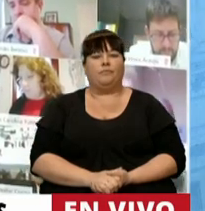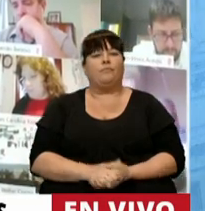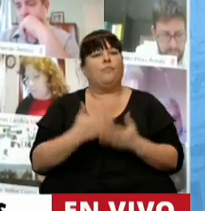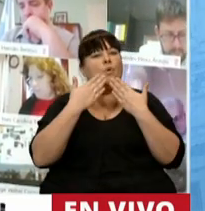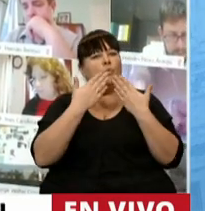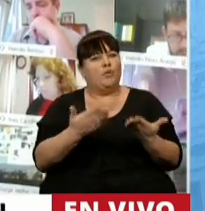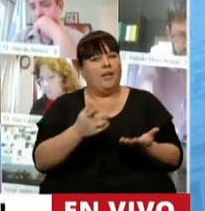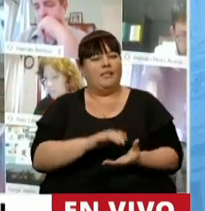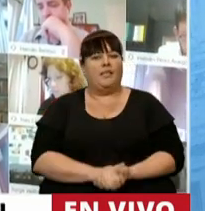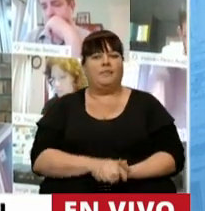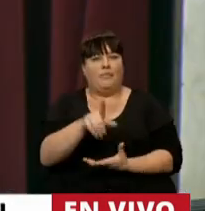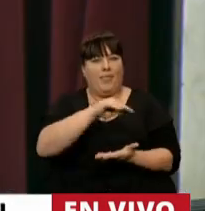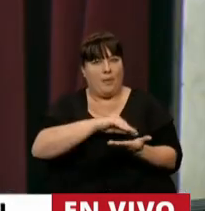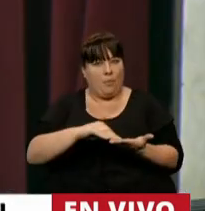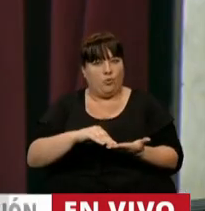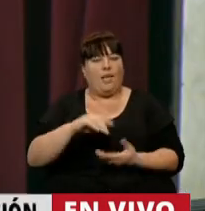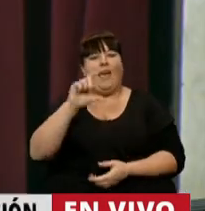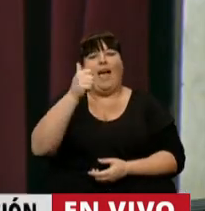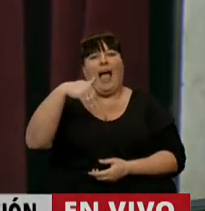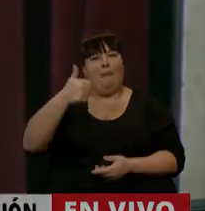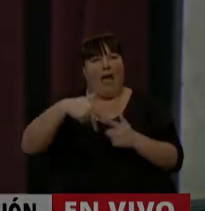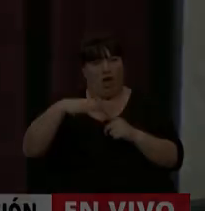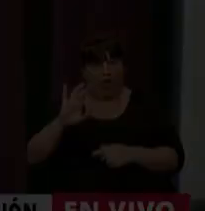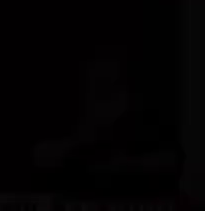Muchísimas gracias, diputada Graciela Camaño. ¡Gracias!